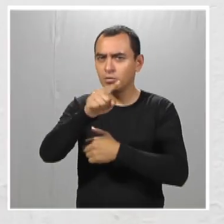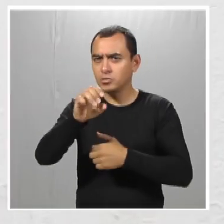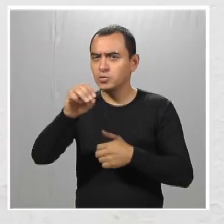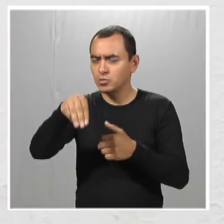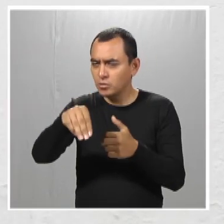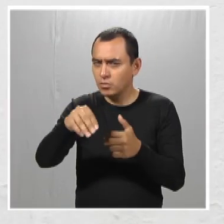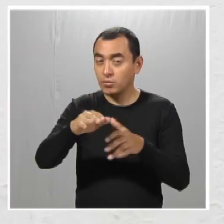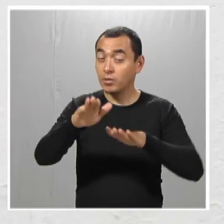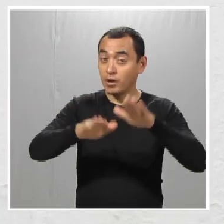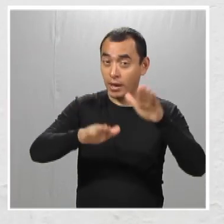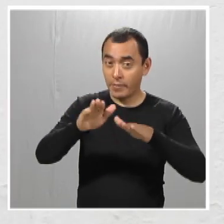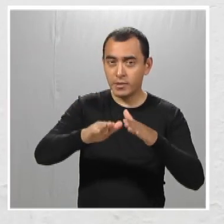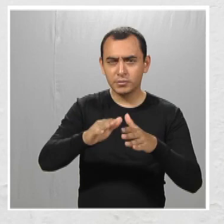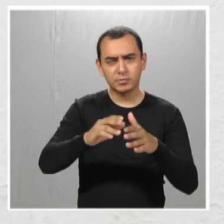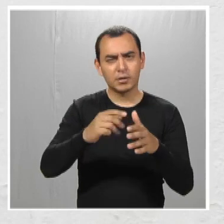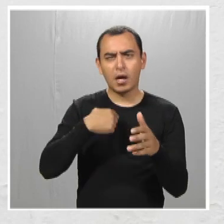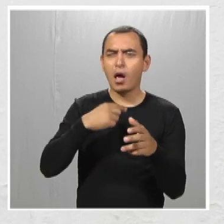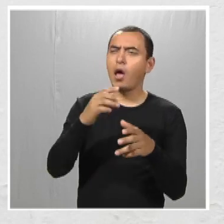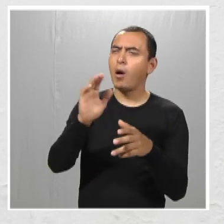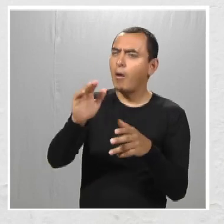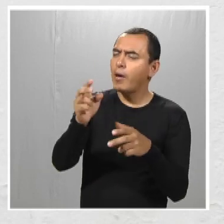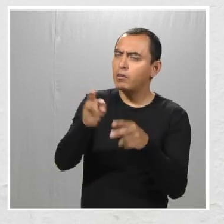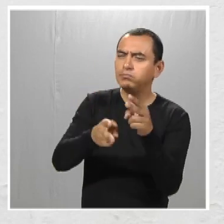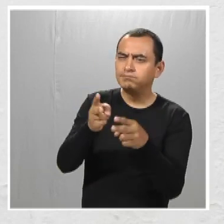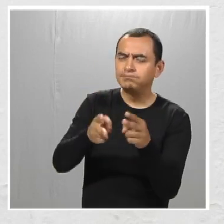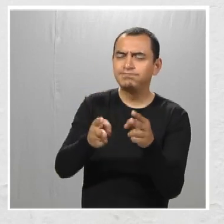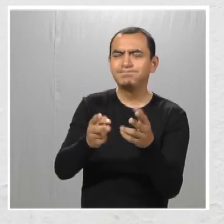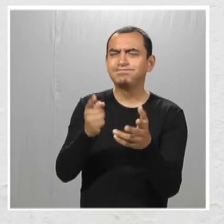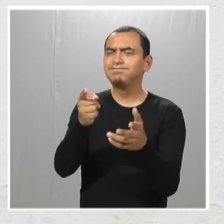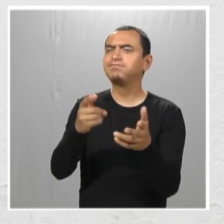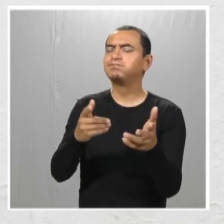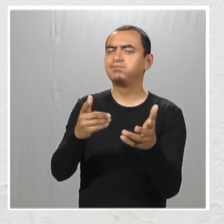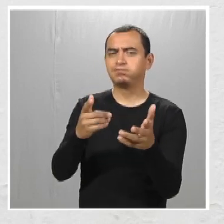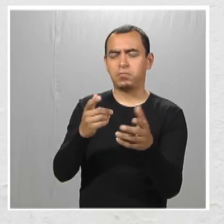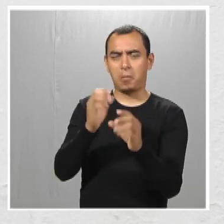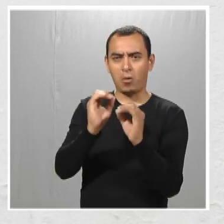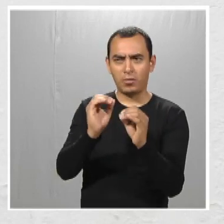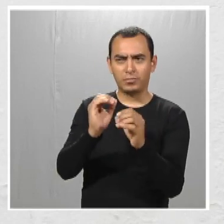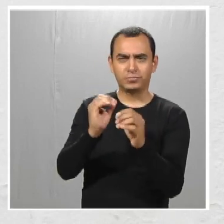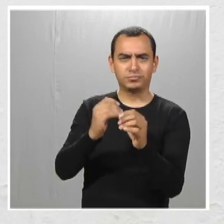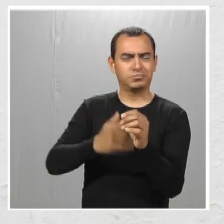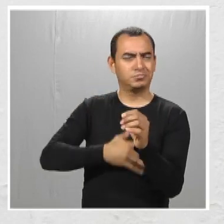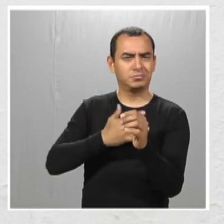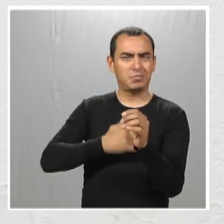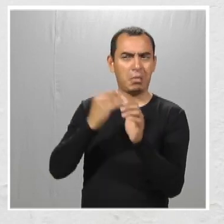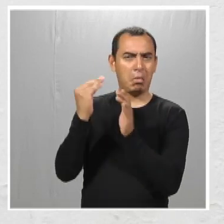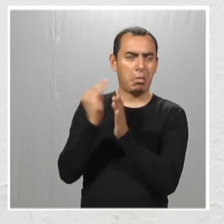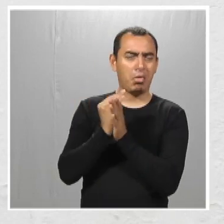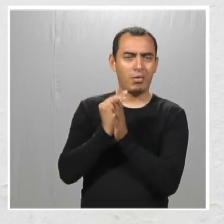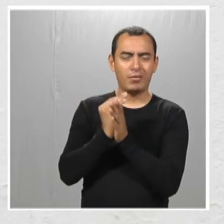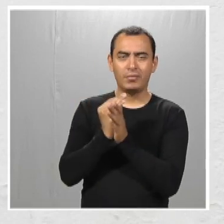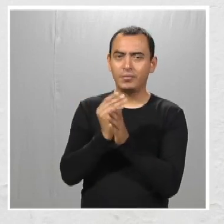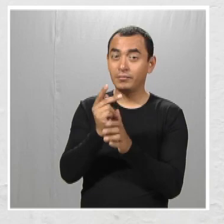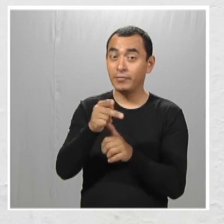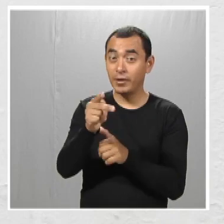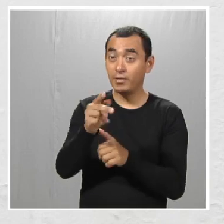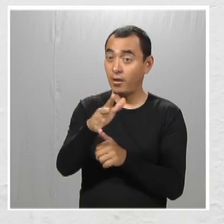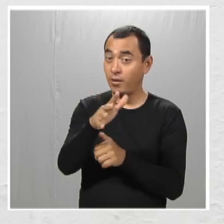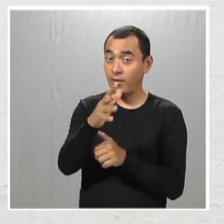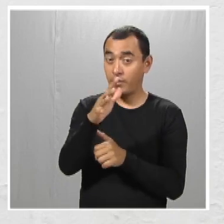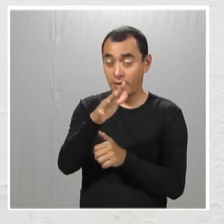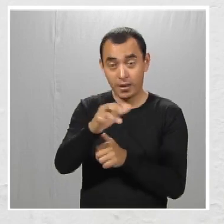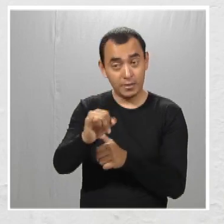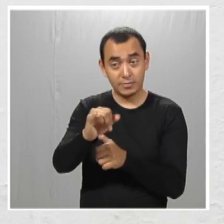en línea, pues, a veces uno les platica cosas y tú sientes que te ignoran, pero